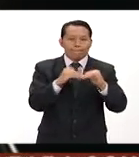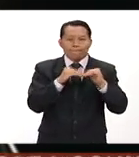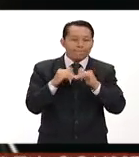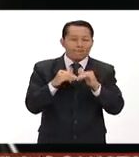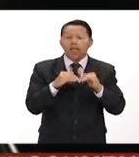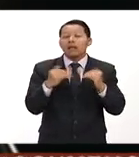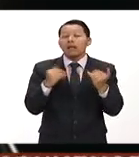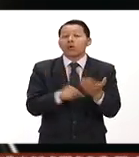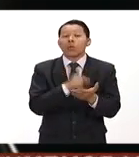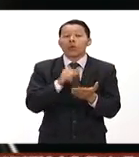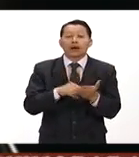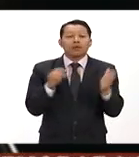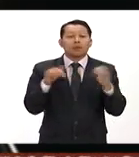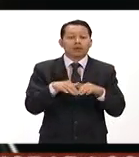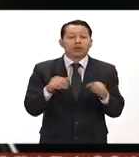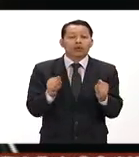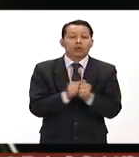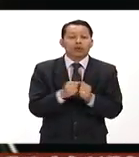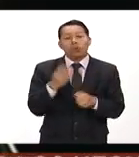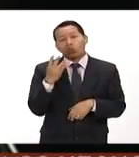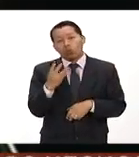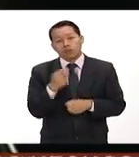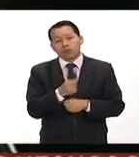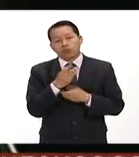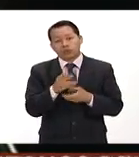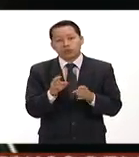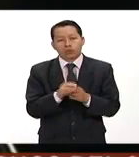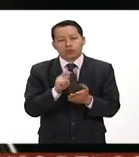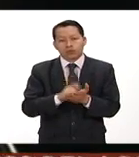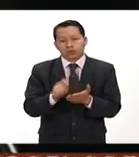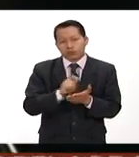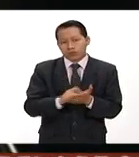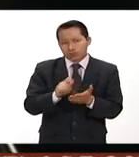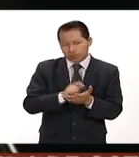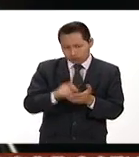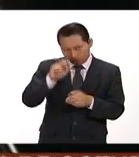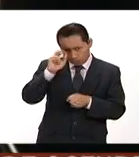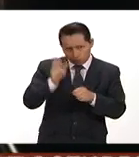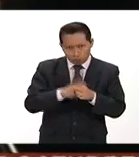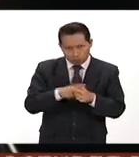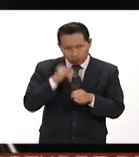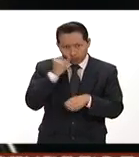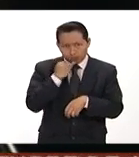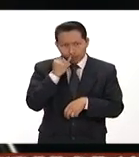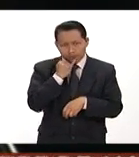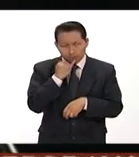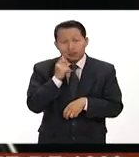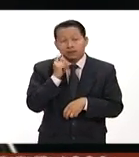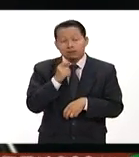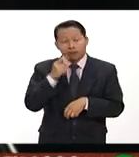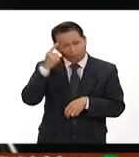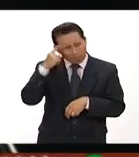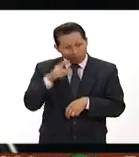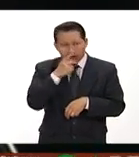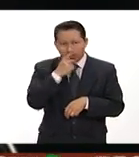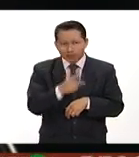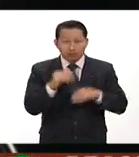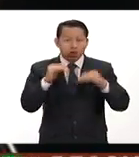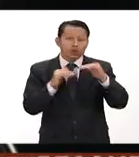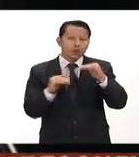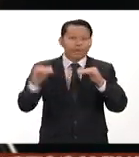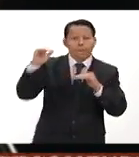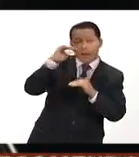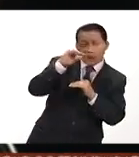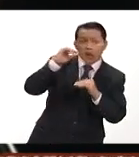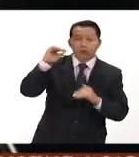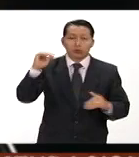escenario con cuatro poetas que escriben en sus lenguas maternas que son de origen europeo para decir que no hay idiomas superiores que no